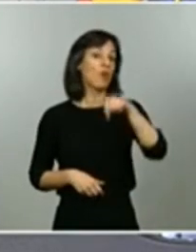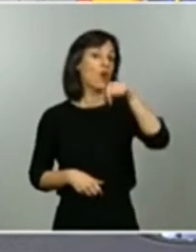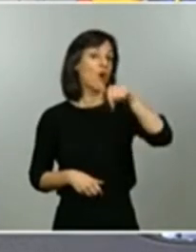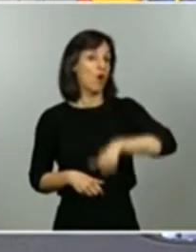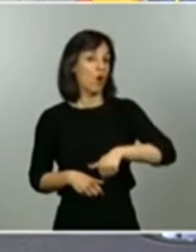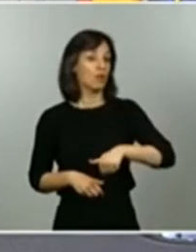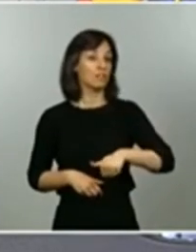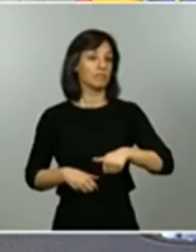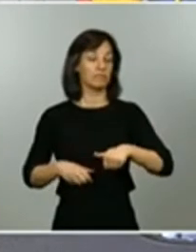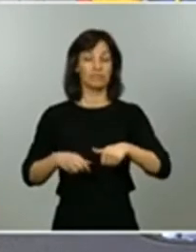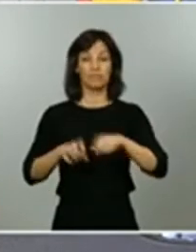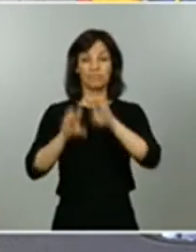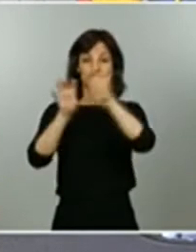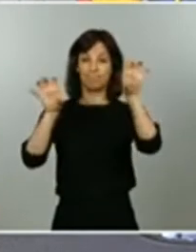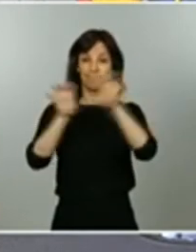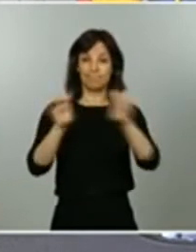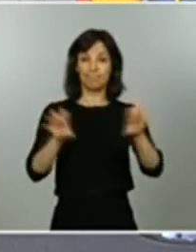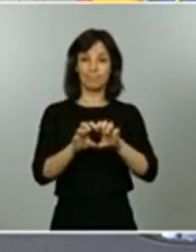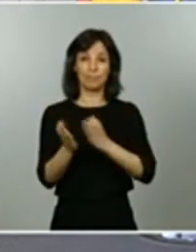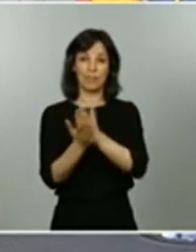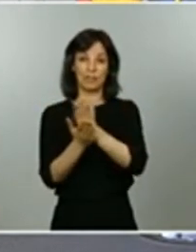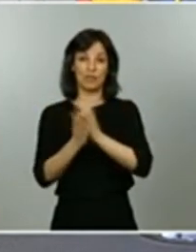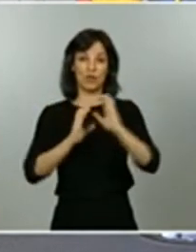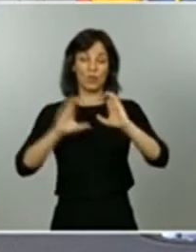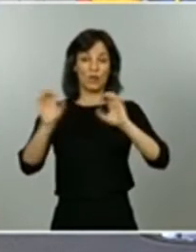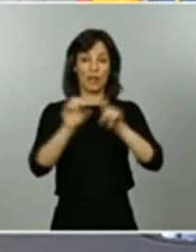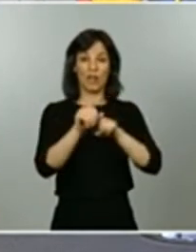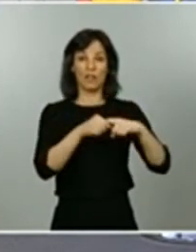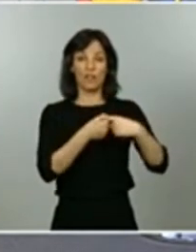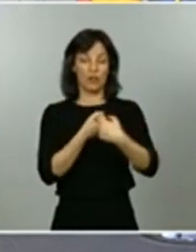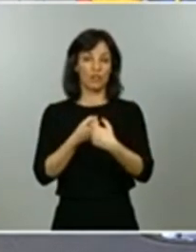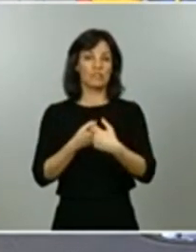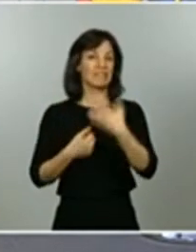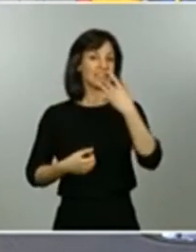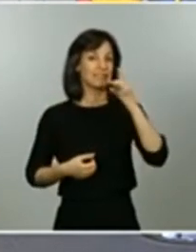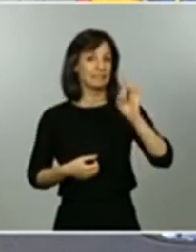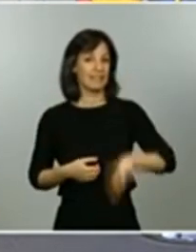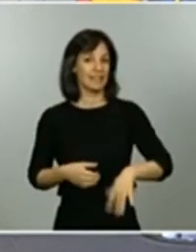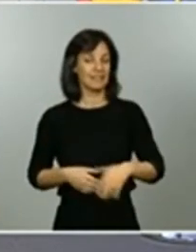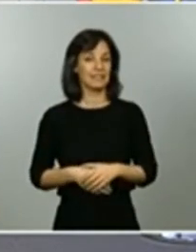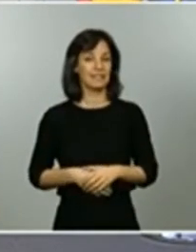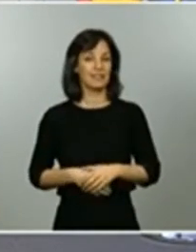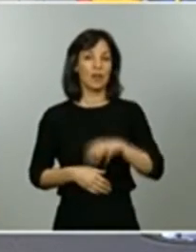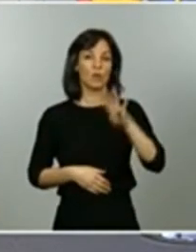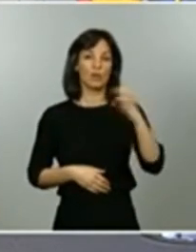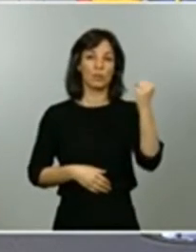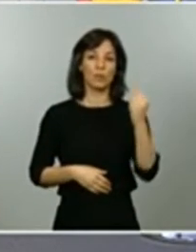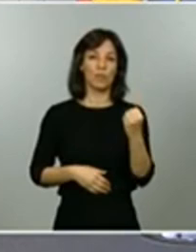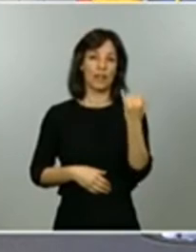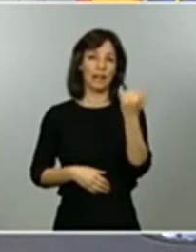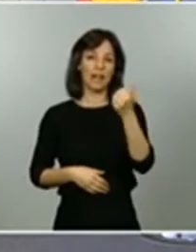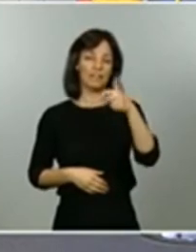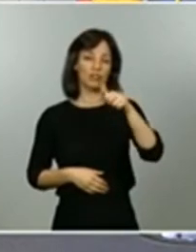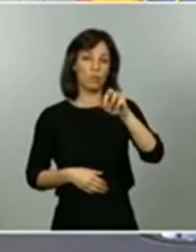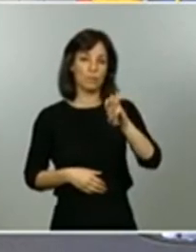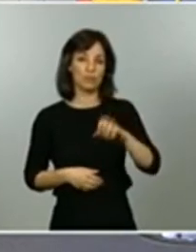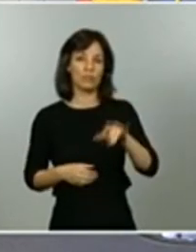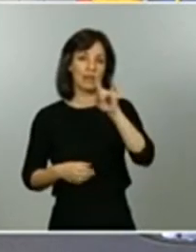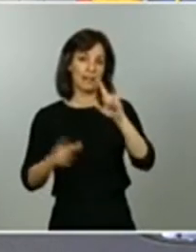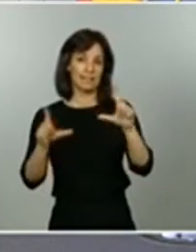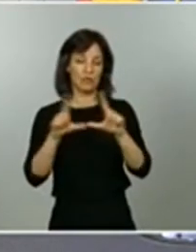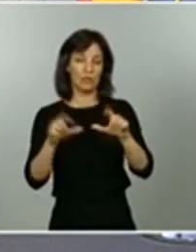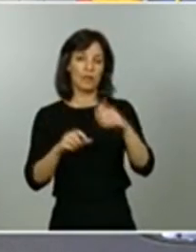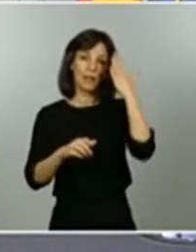que se conforma de los siguientes que son cuarto poder Huffington Post Canarias TV Navarra TV